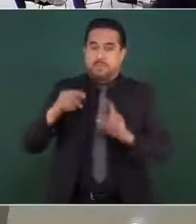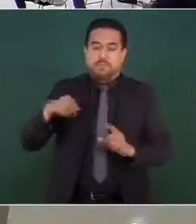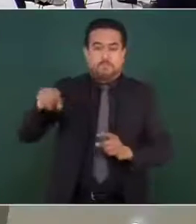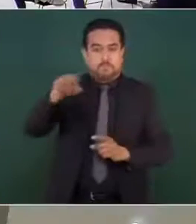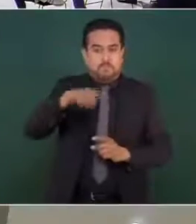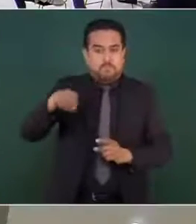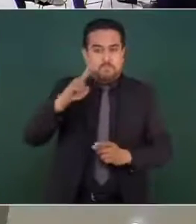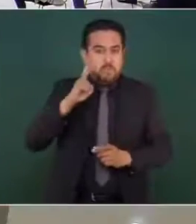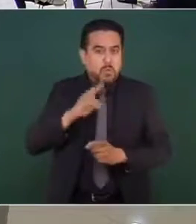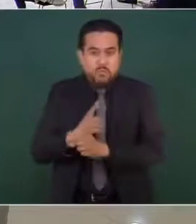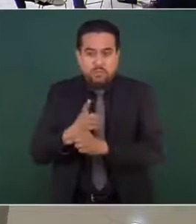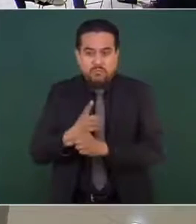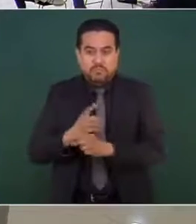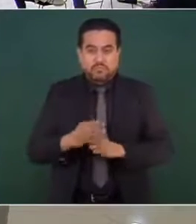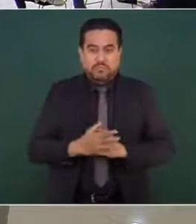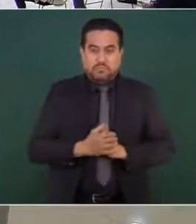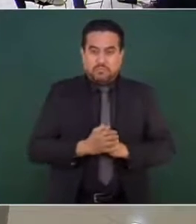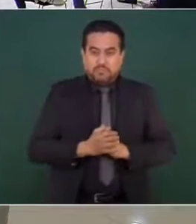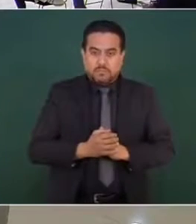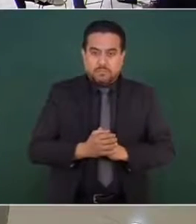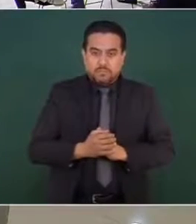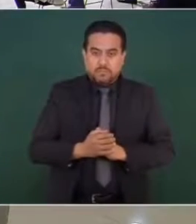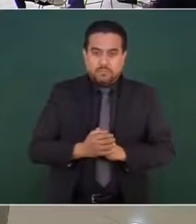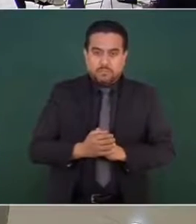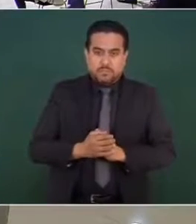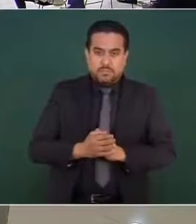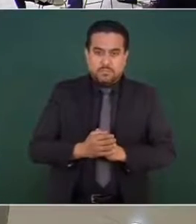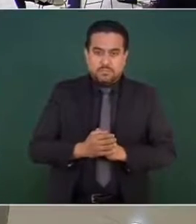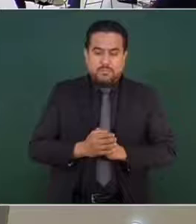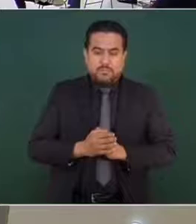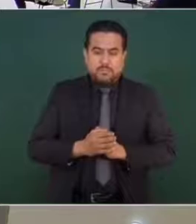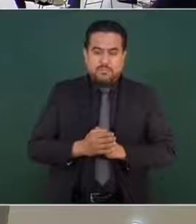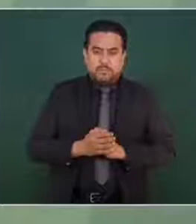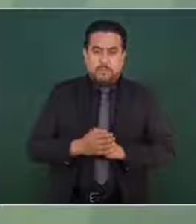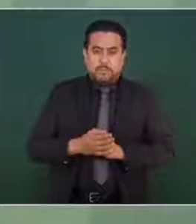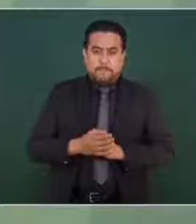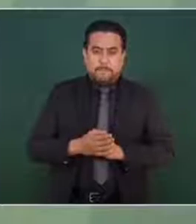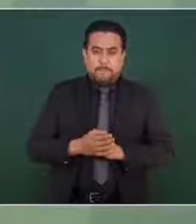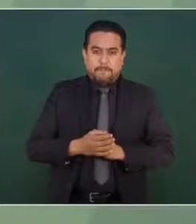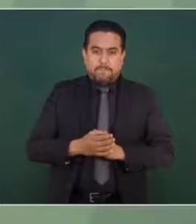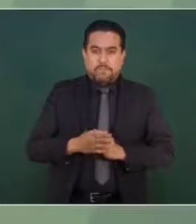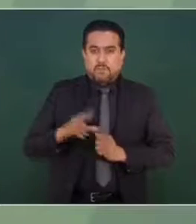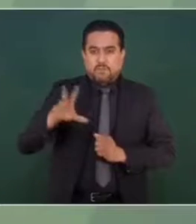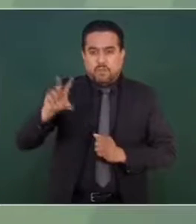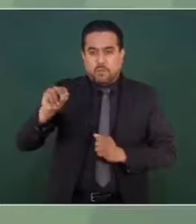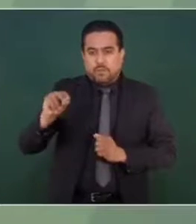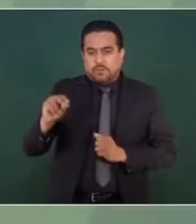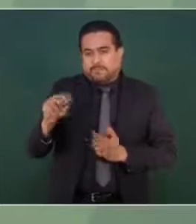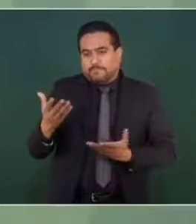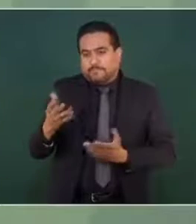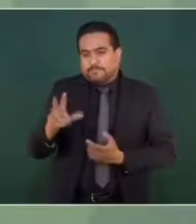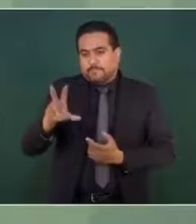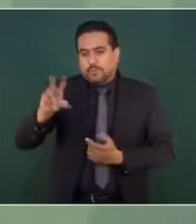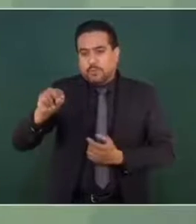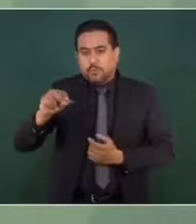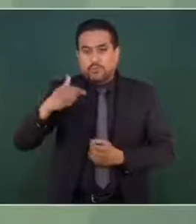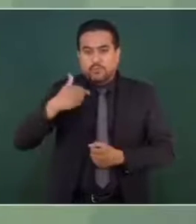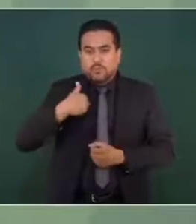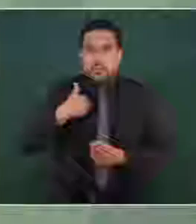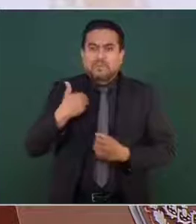No, no, porque tenemos muchas ganas de vernos,